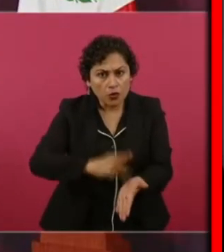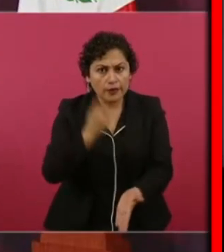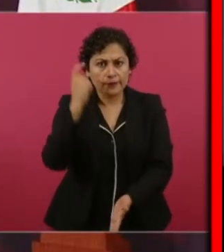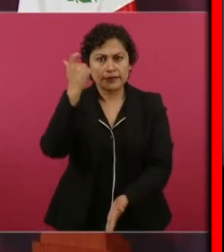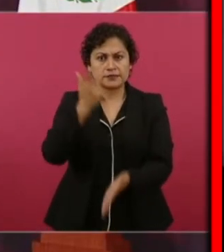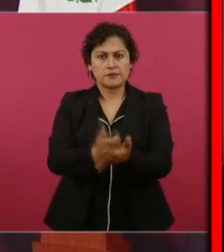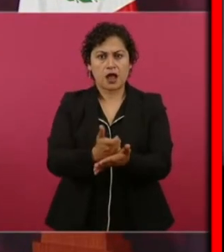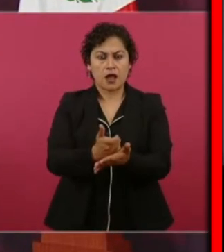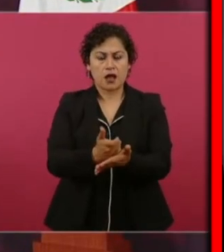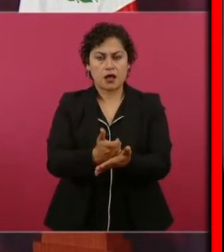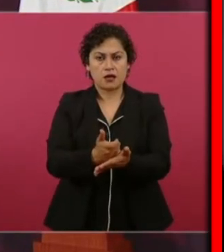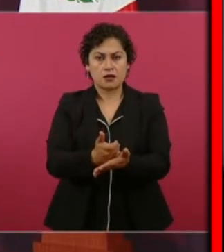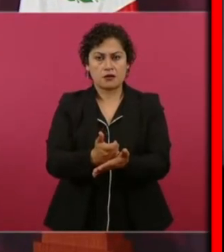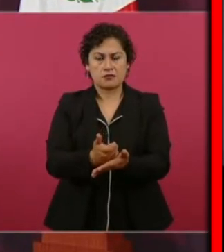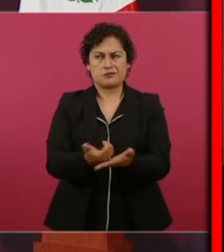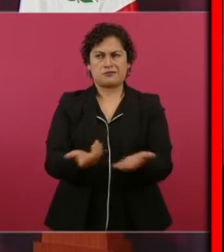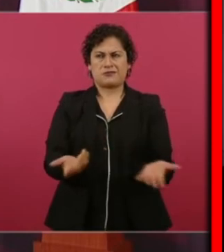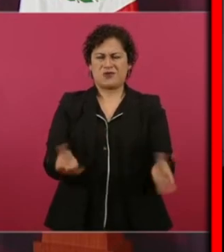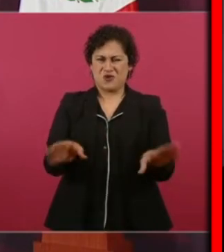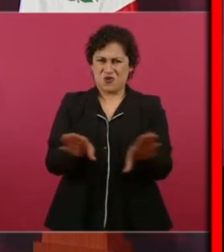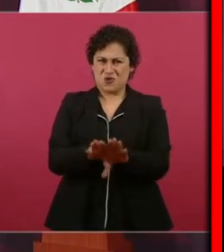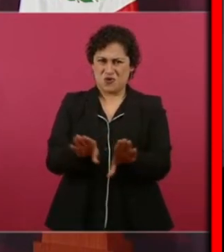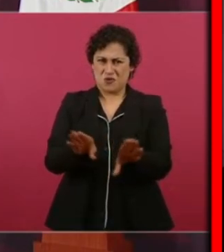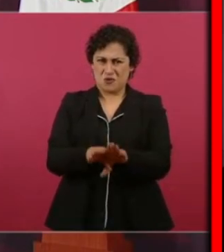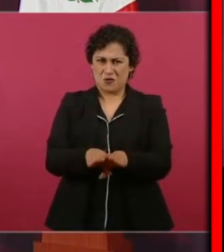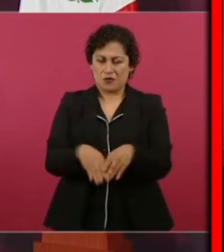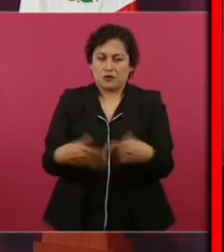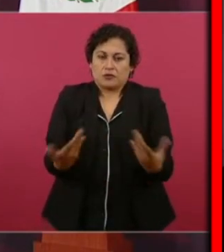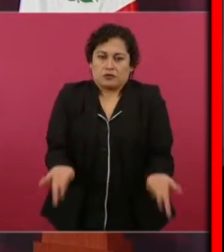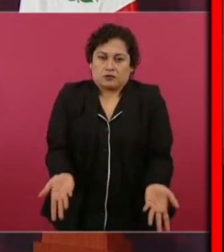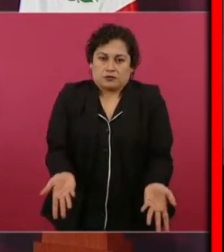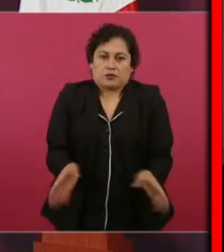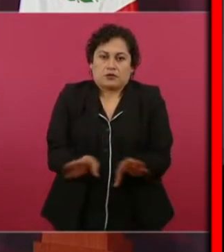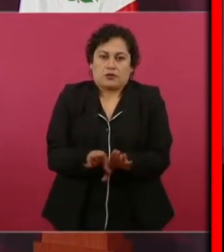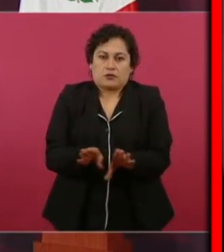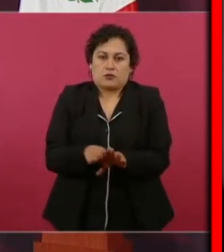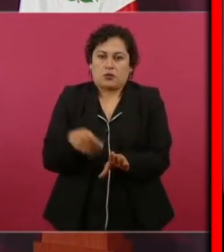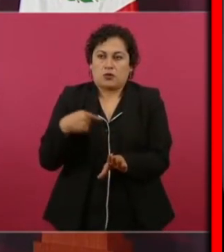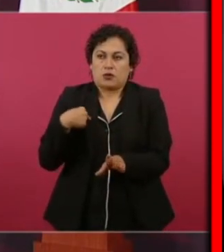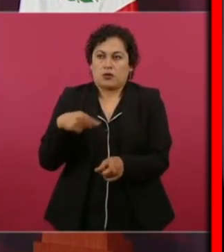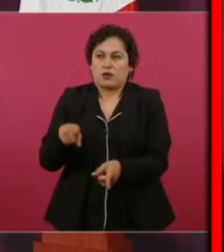entonces para qué fue el impuesto